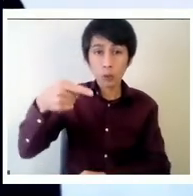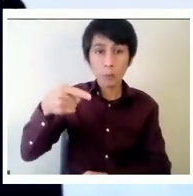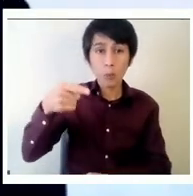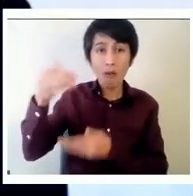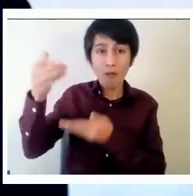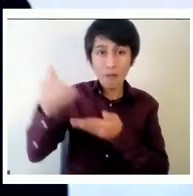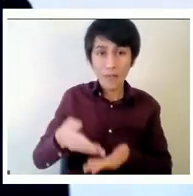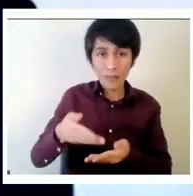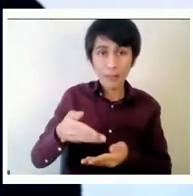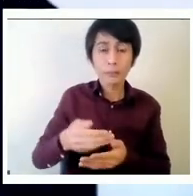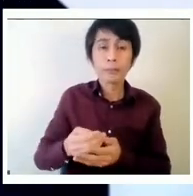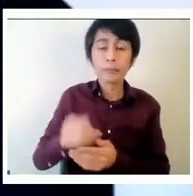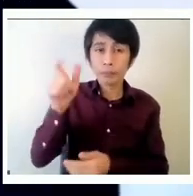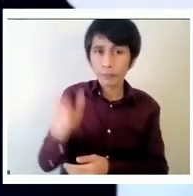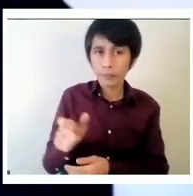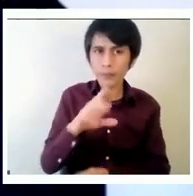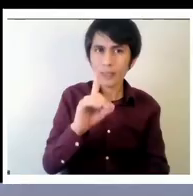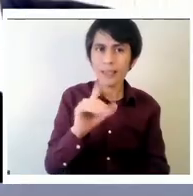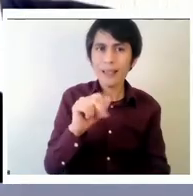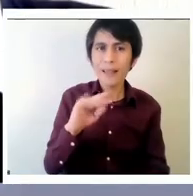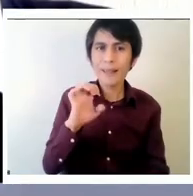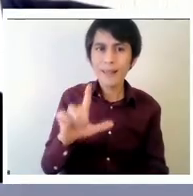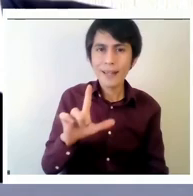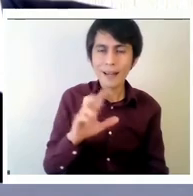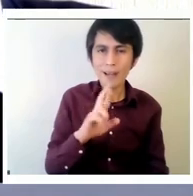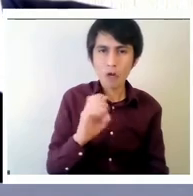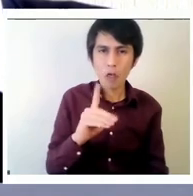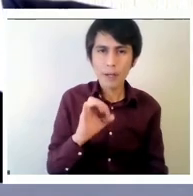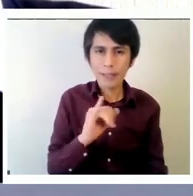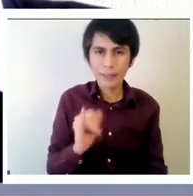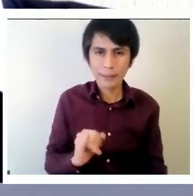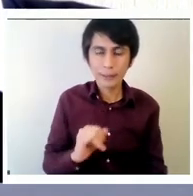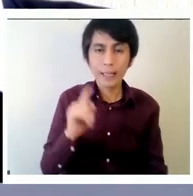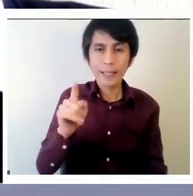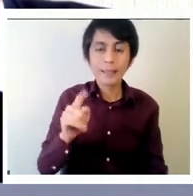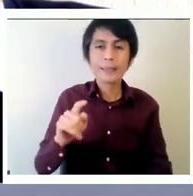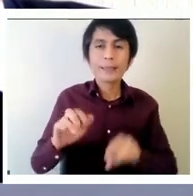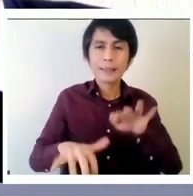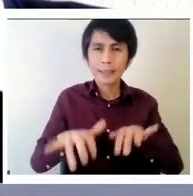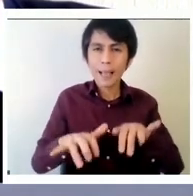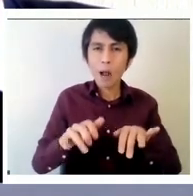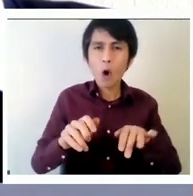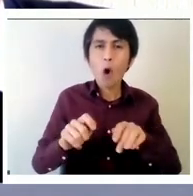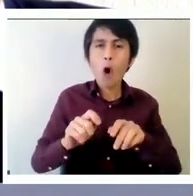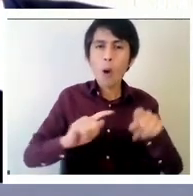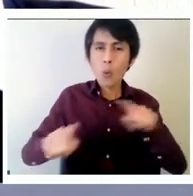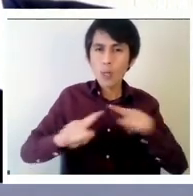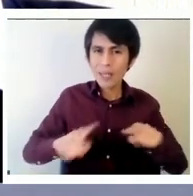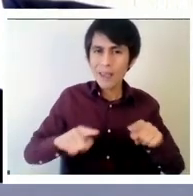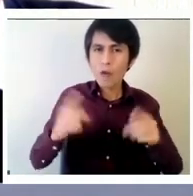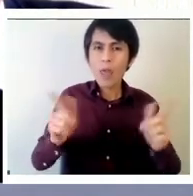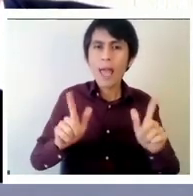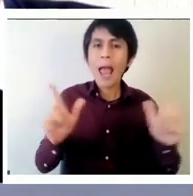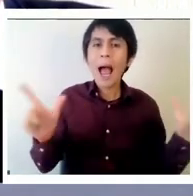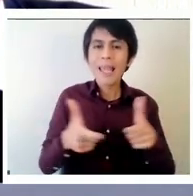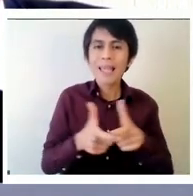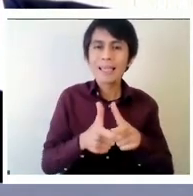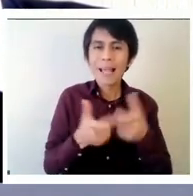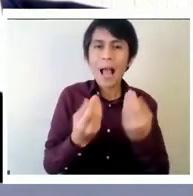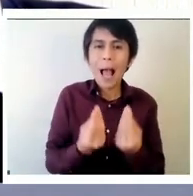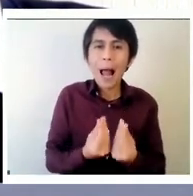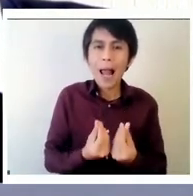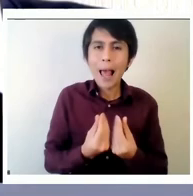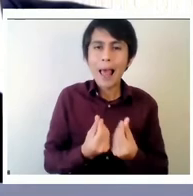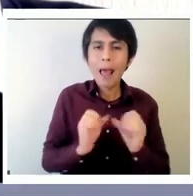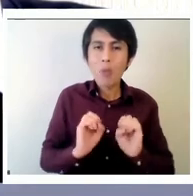Rodríguez él es el secretario ejecutivo de la agencia de calidad de la educación que es la encargada de en el